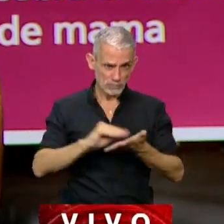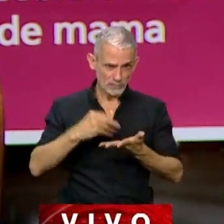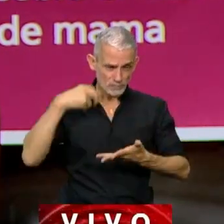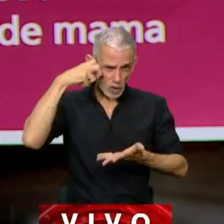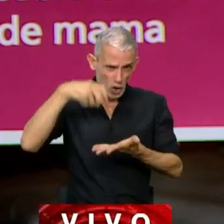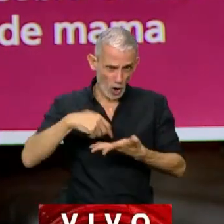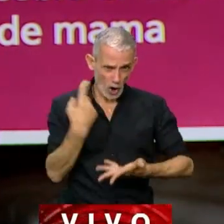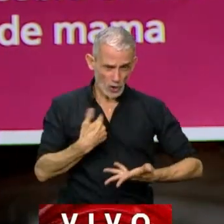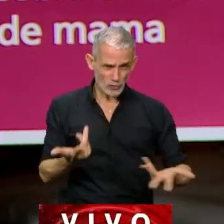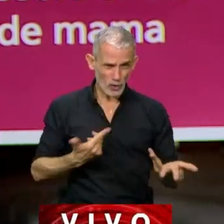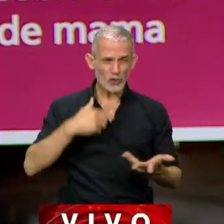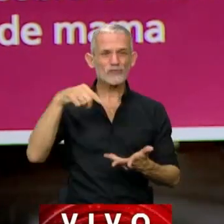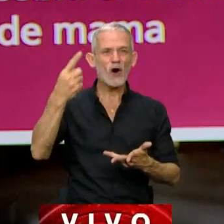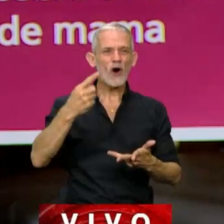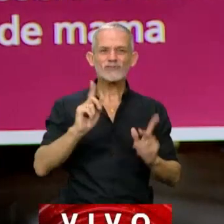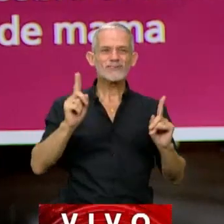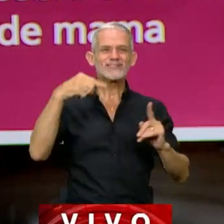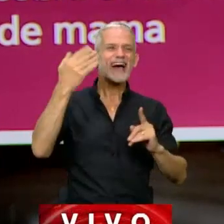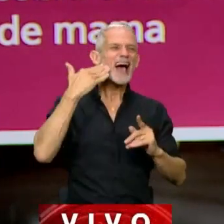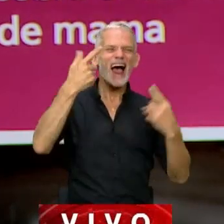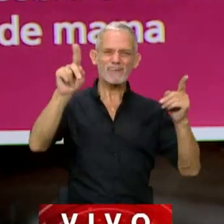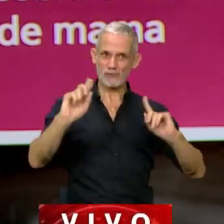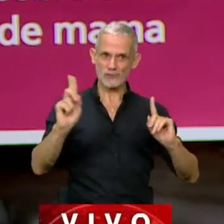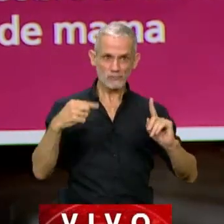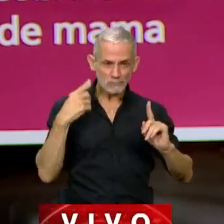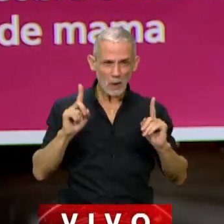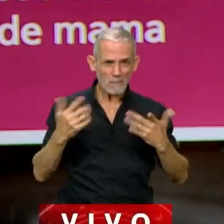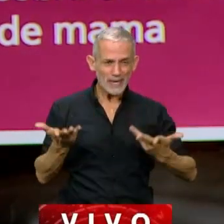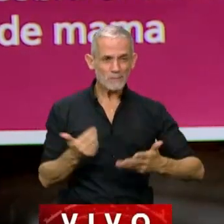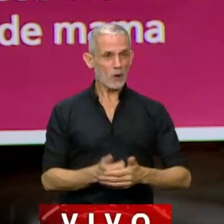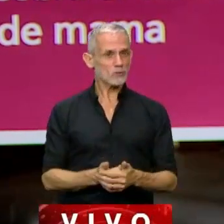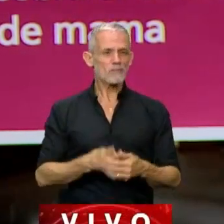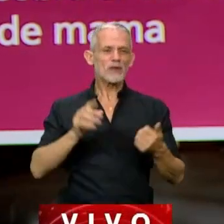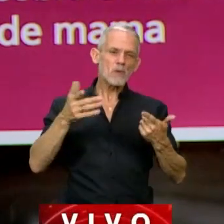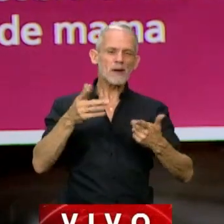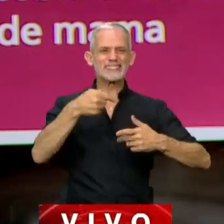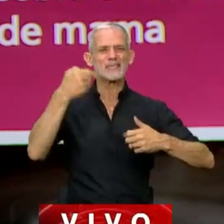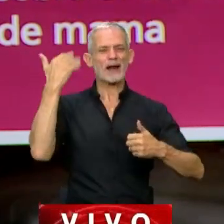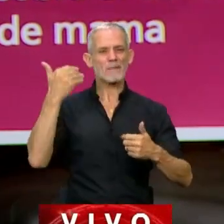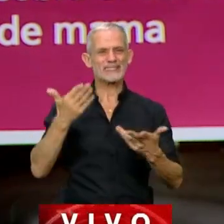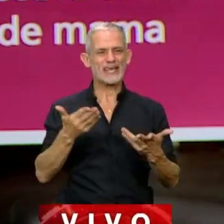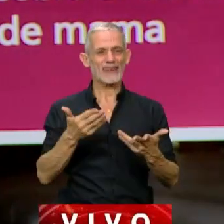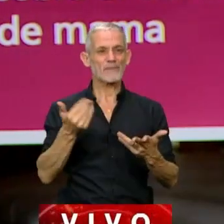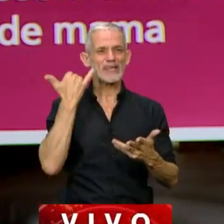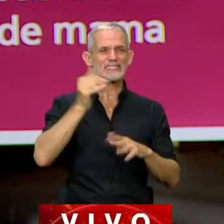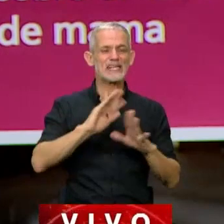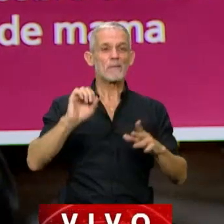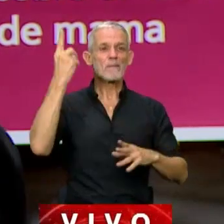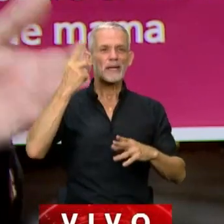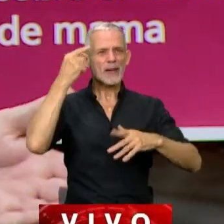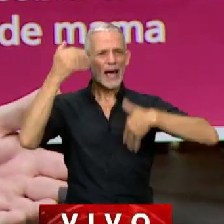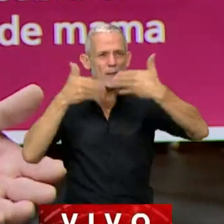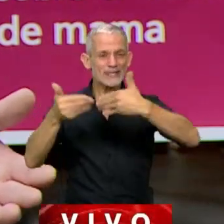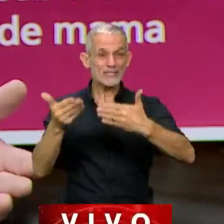no la aprobaron otros que no seamos nosotros. Y así como nombro esto, nombro que la semana pasada se realizó la primera